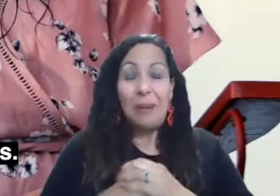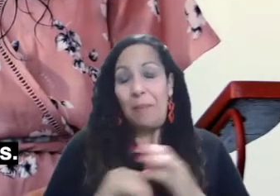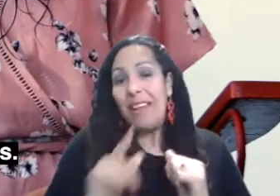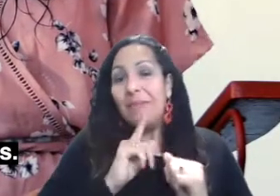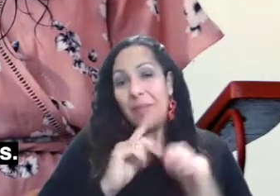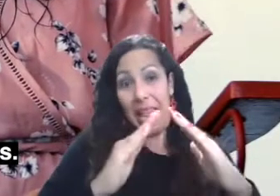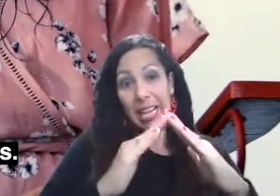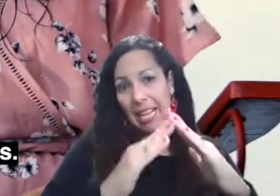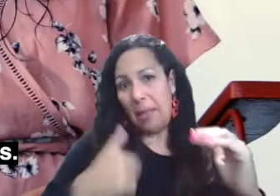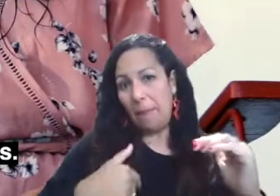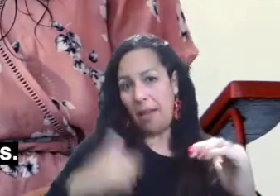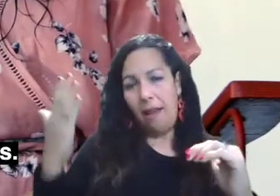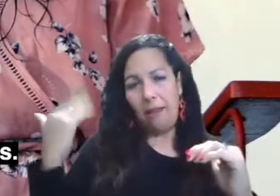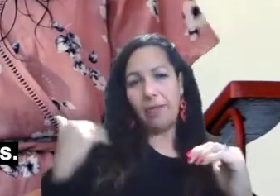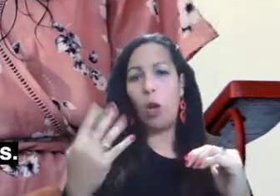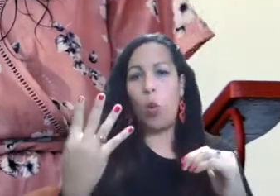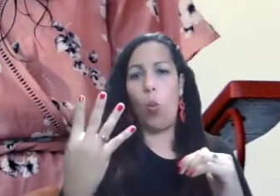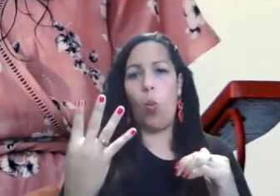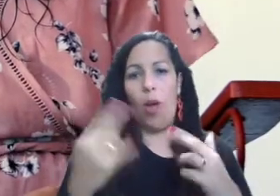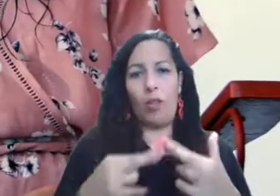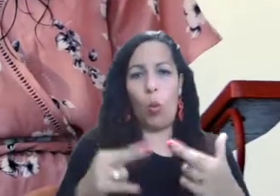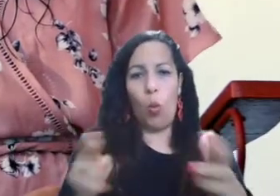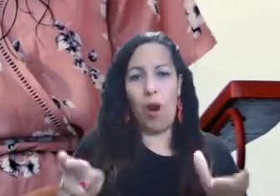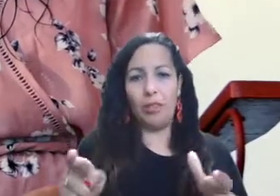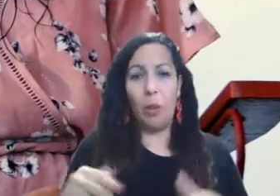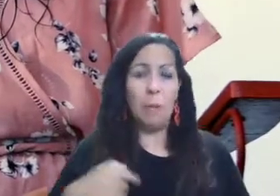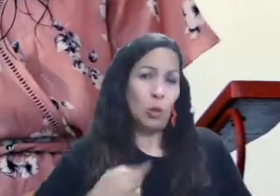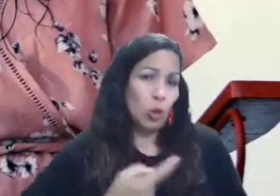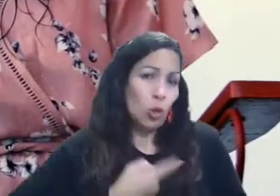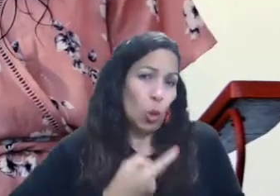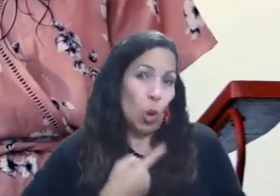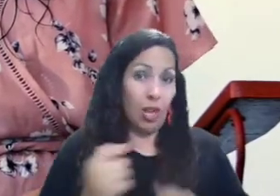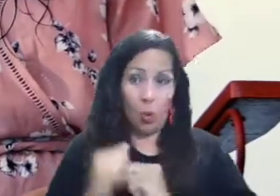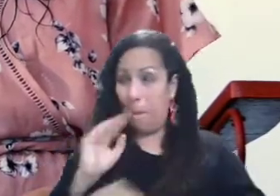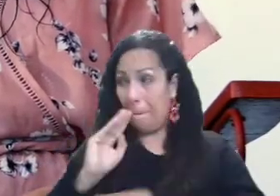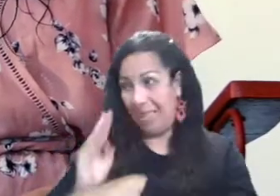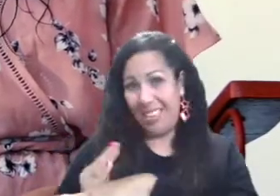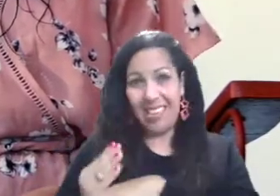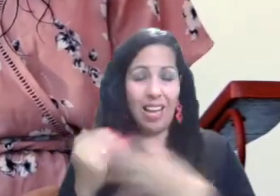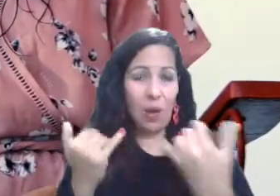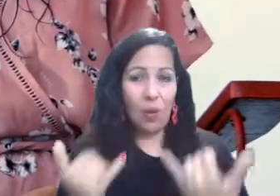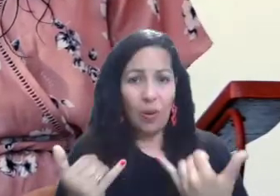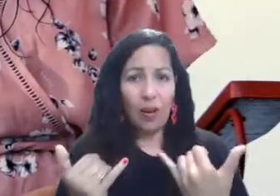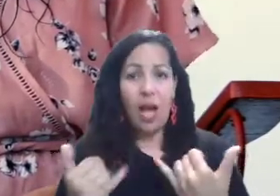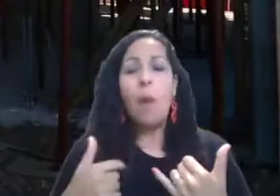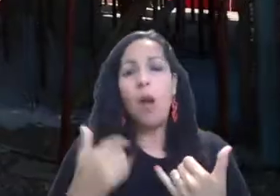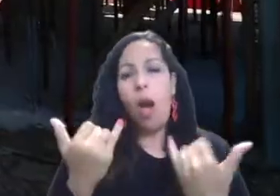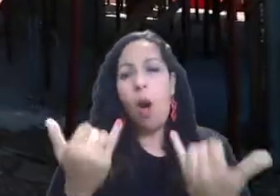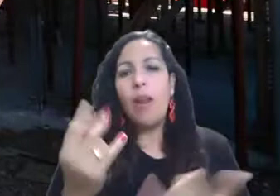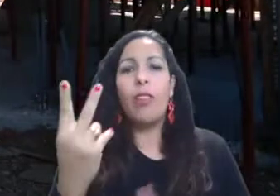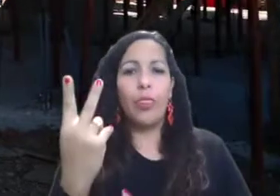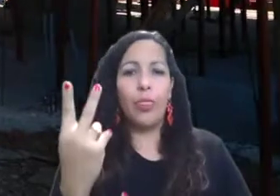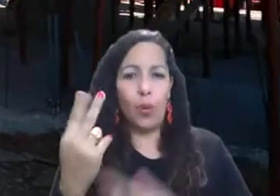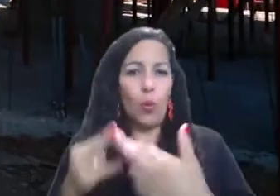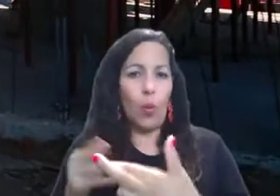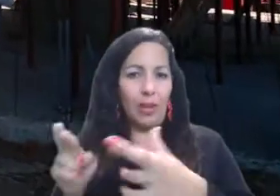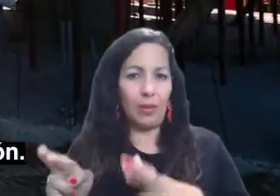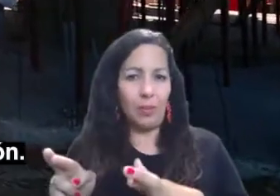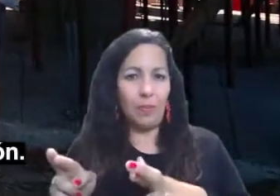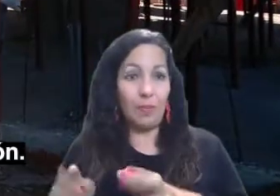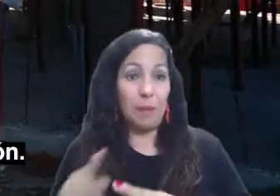tenía cuatro cuartos. Como yo vivo sola con ella, con mi hija, pues ahora va a ser de dos cuartos.